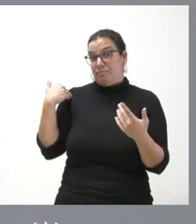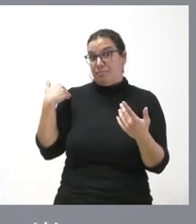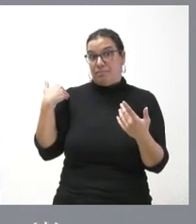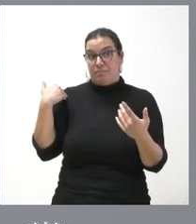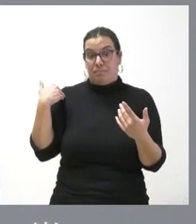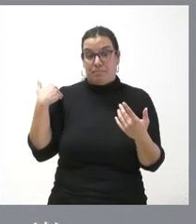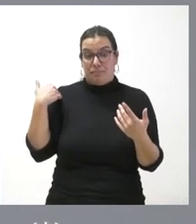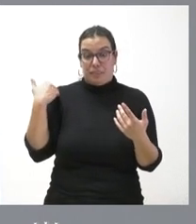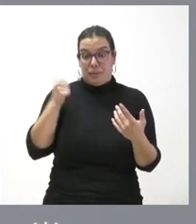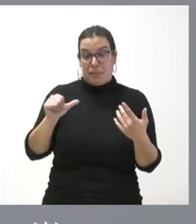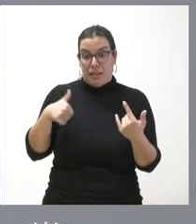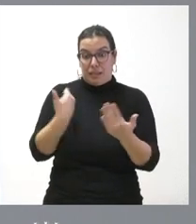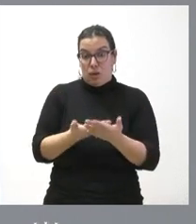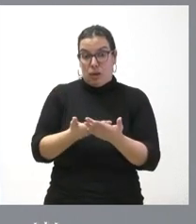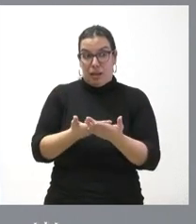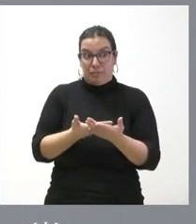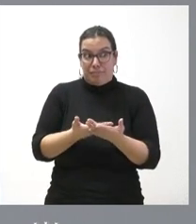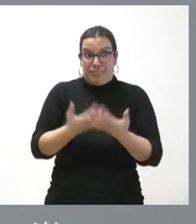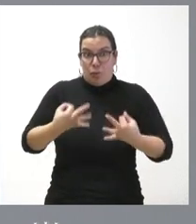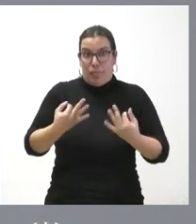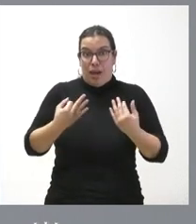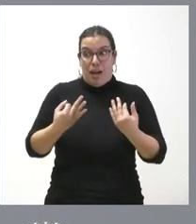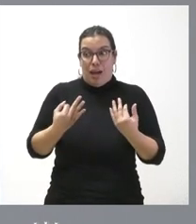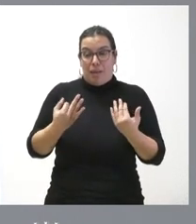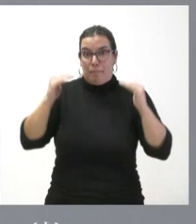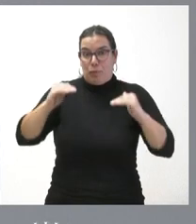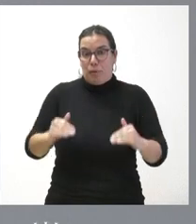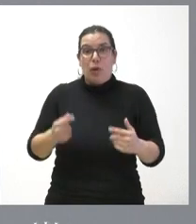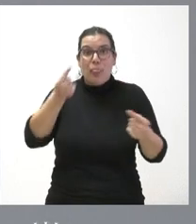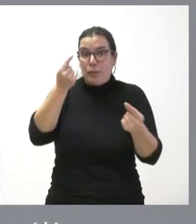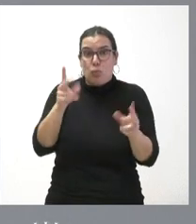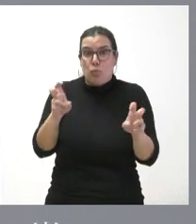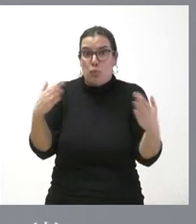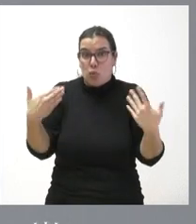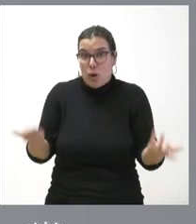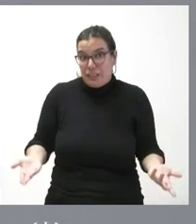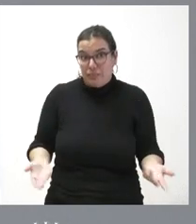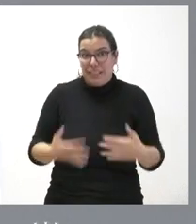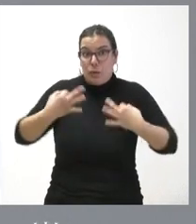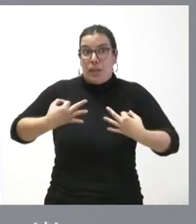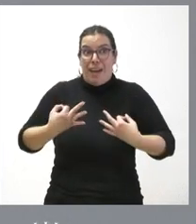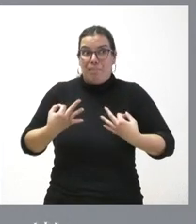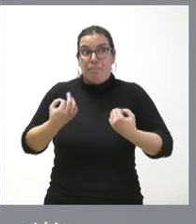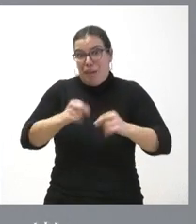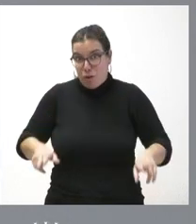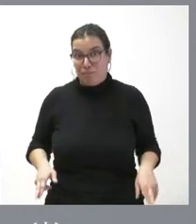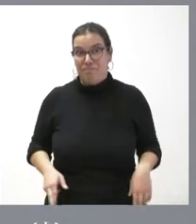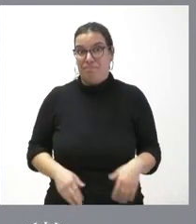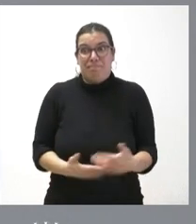indefiniciones nuevas inseguridades si ya nos faltaban datos es que no tenemos ningún dato nuevo pero tenemos más inseguridades más